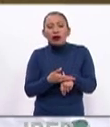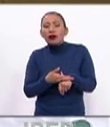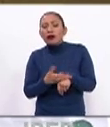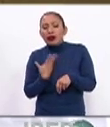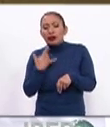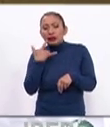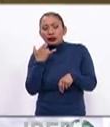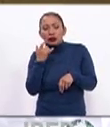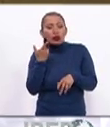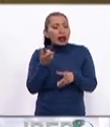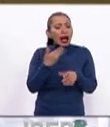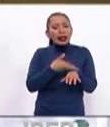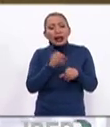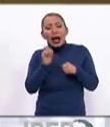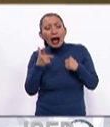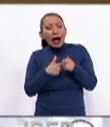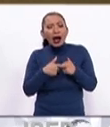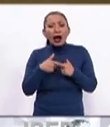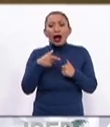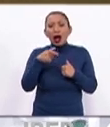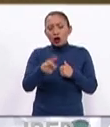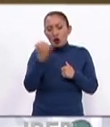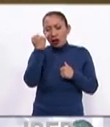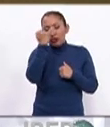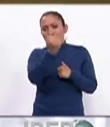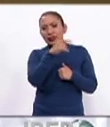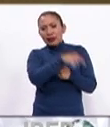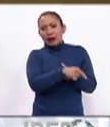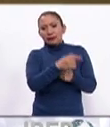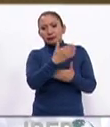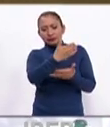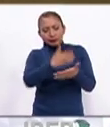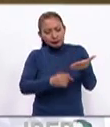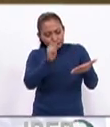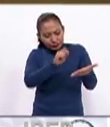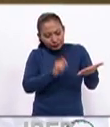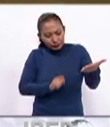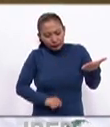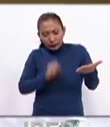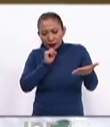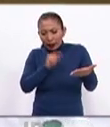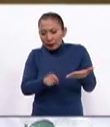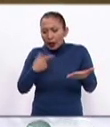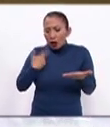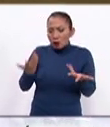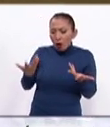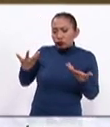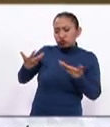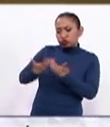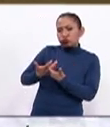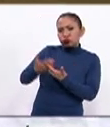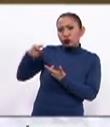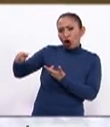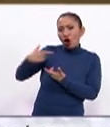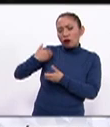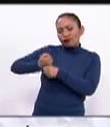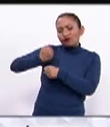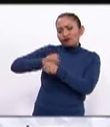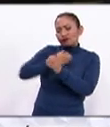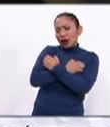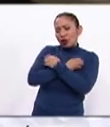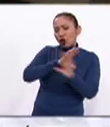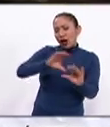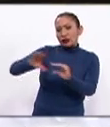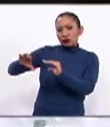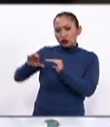tratando no solo de darle la iniciativa del papel, sino también compensándola con ejercicios educativos